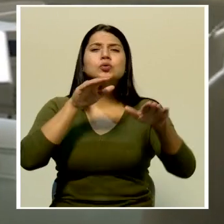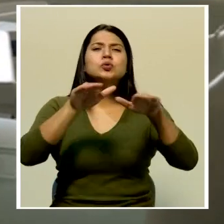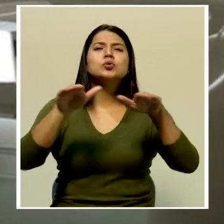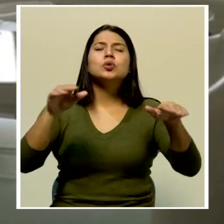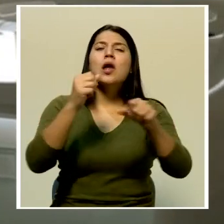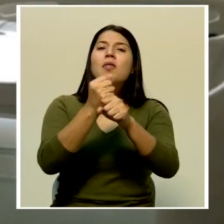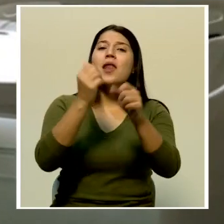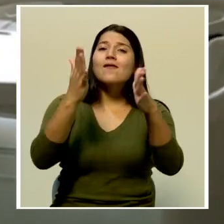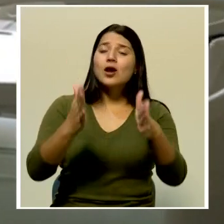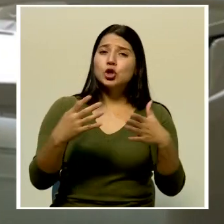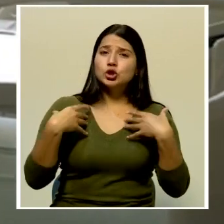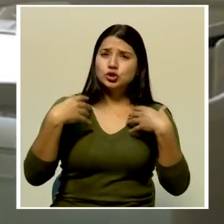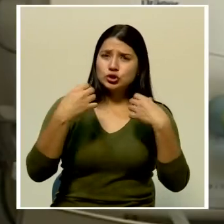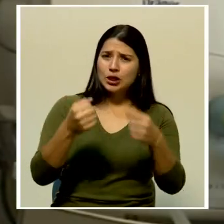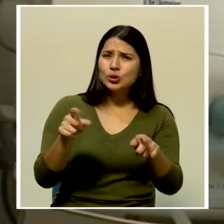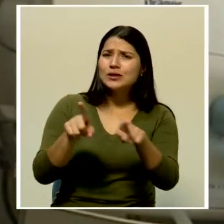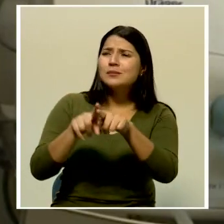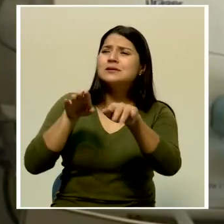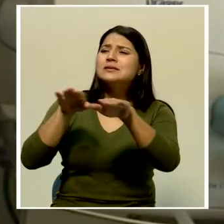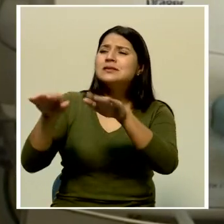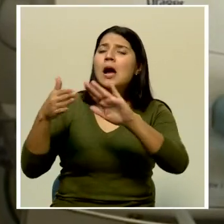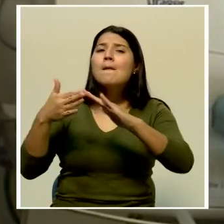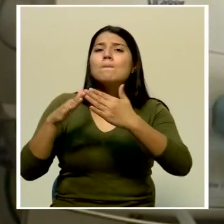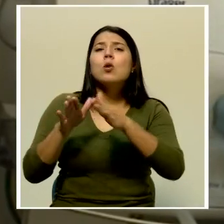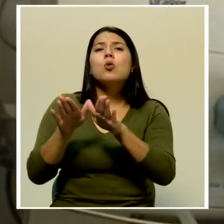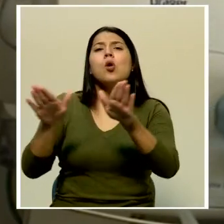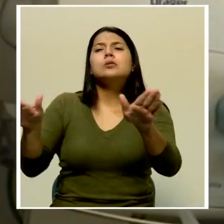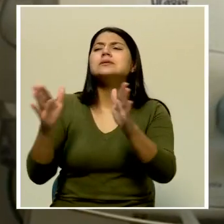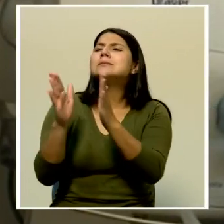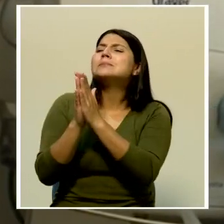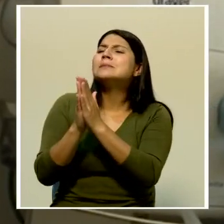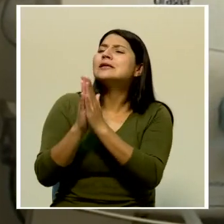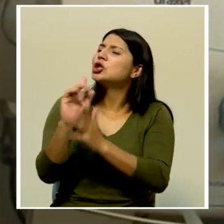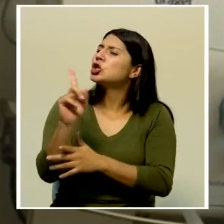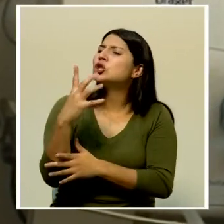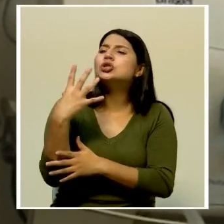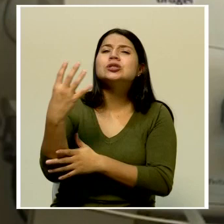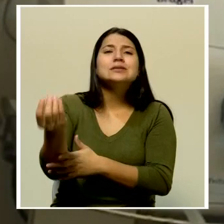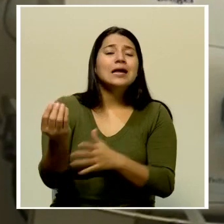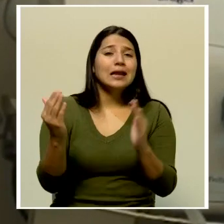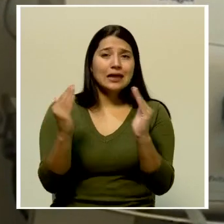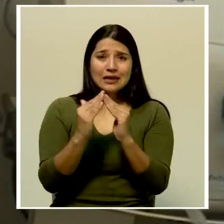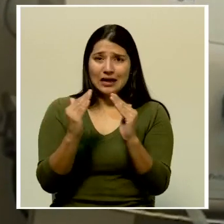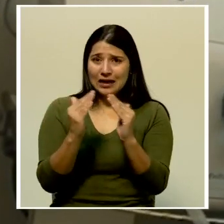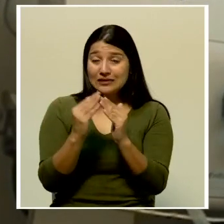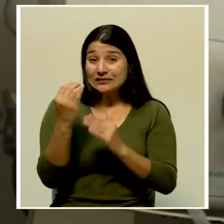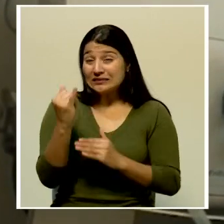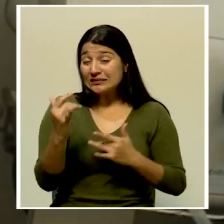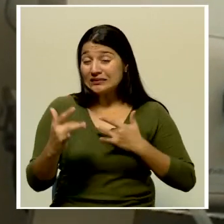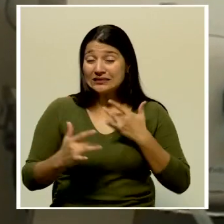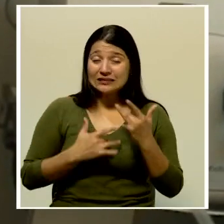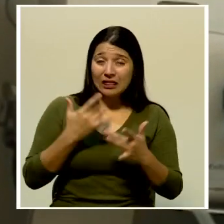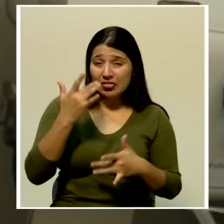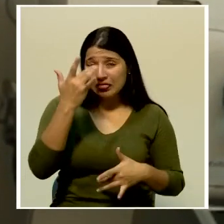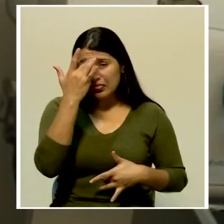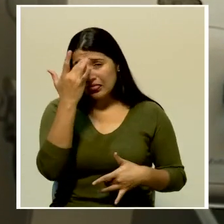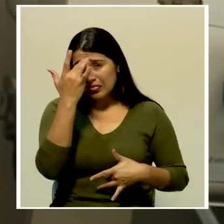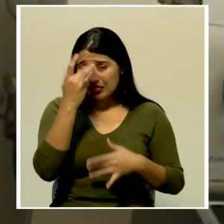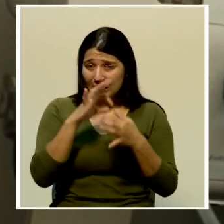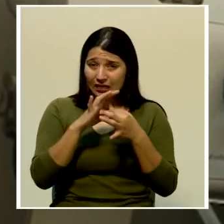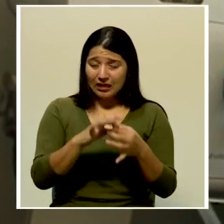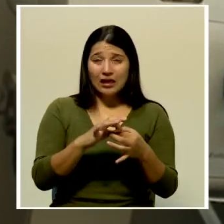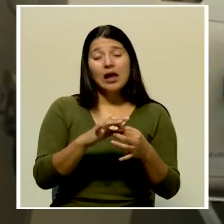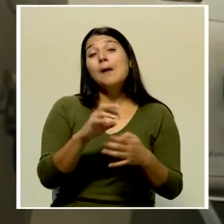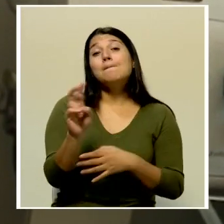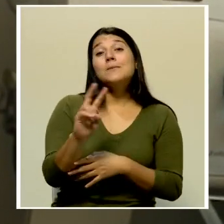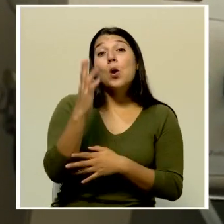salud, así como también a la población en general, y solicitar que no salgan de sus viviendas si tienen síntomas del virus, esto luego de